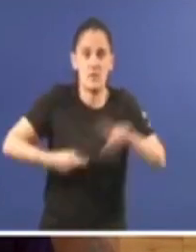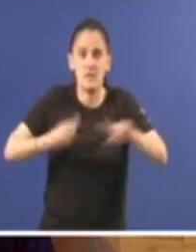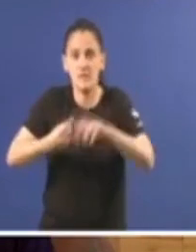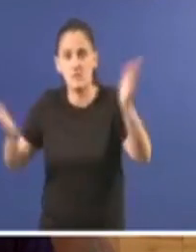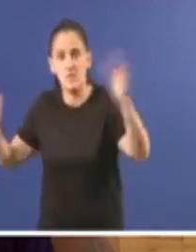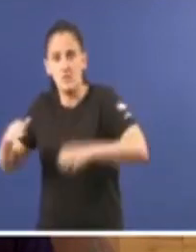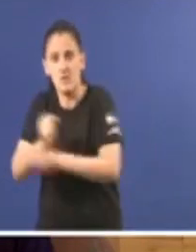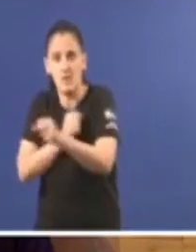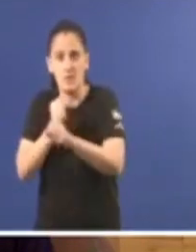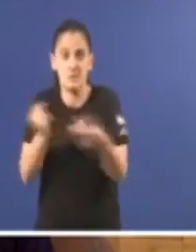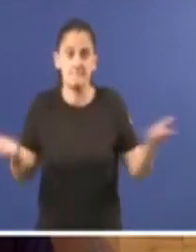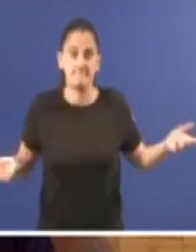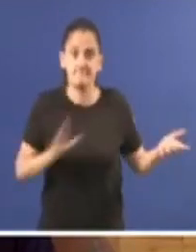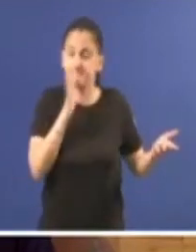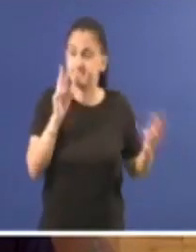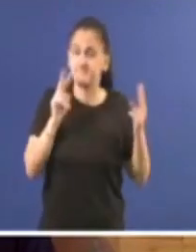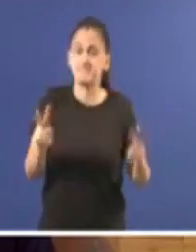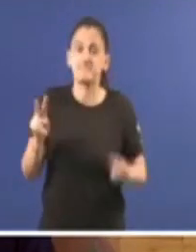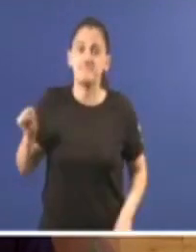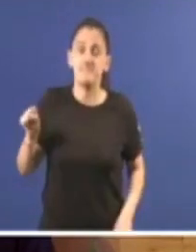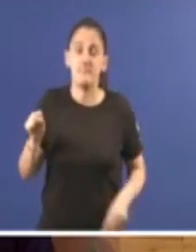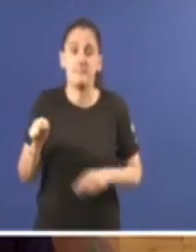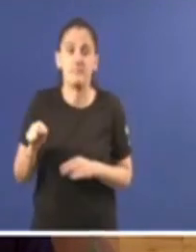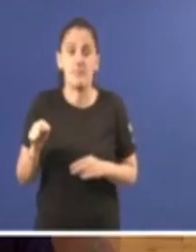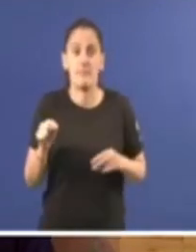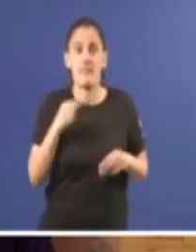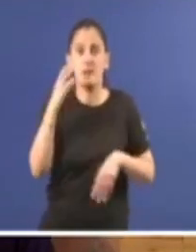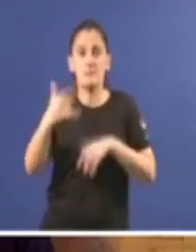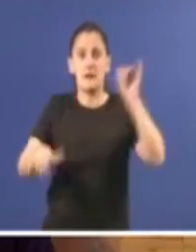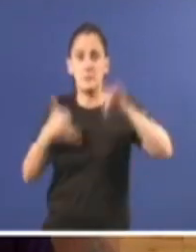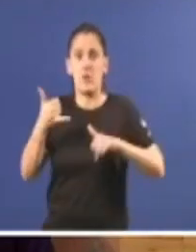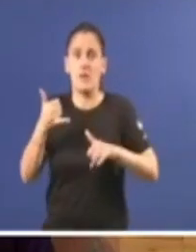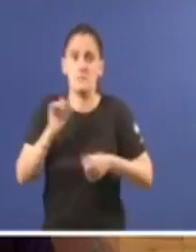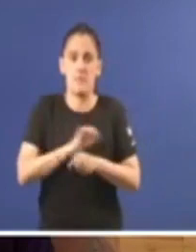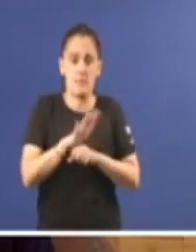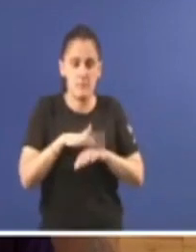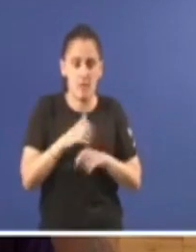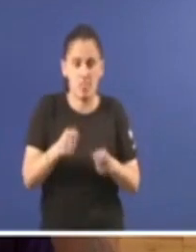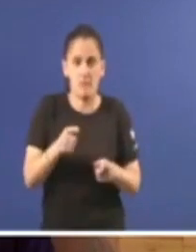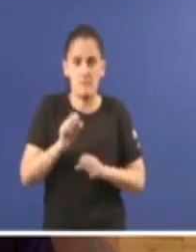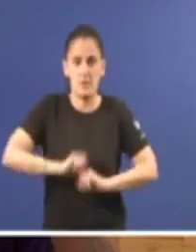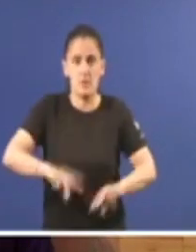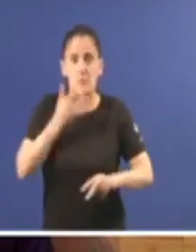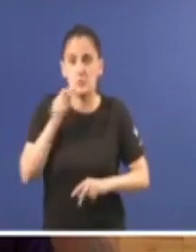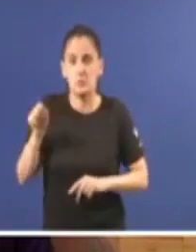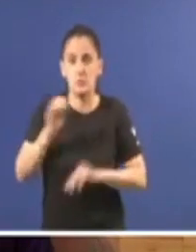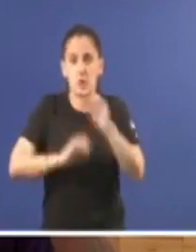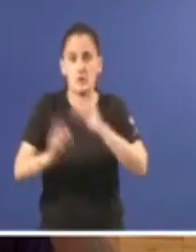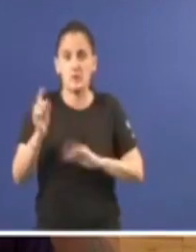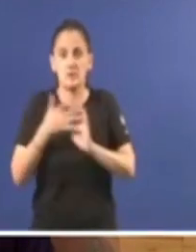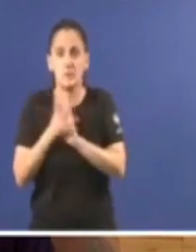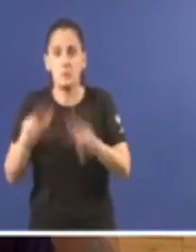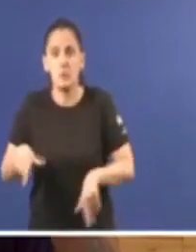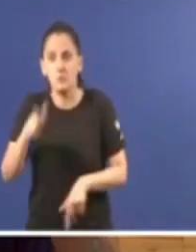personal, e agora vemos como vostede utiliza a pandemia para darlle a puntilla. Se non rectifica de inmediato, será vostede,